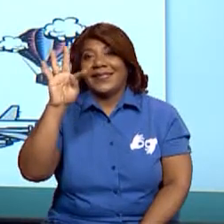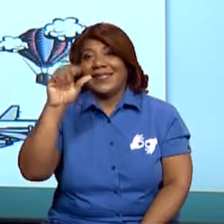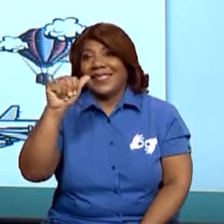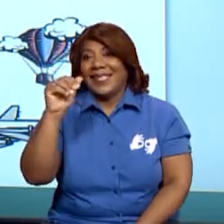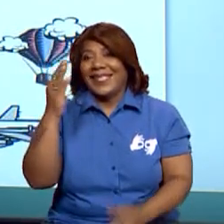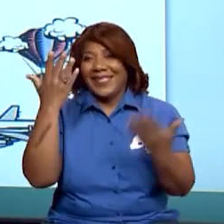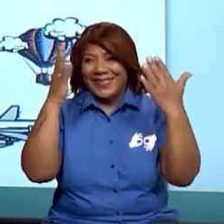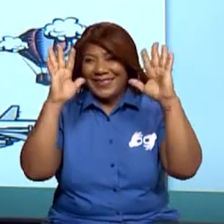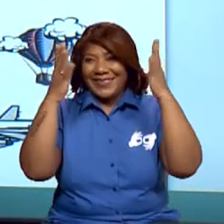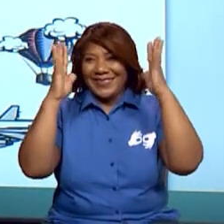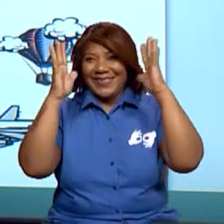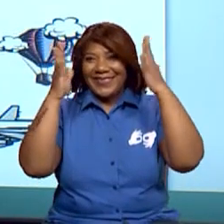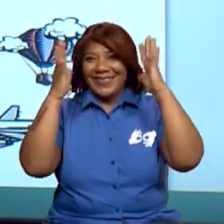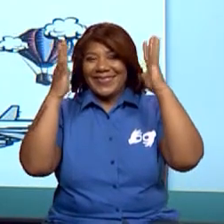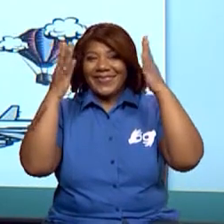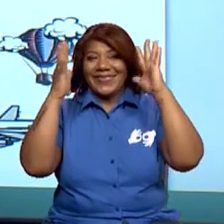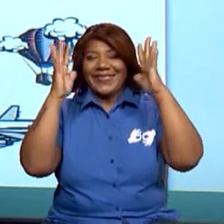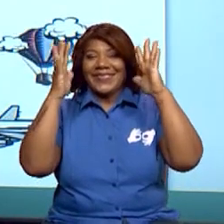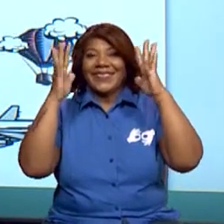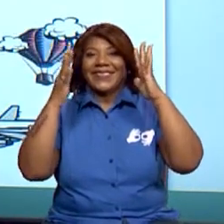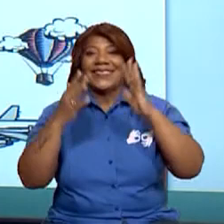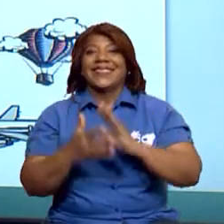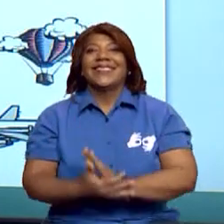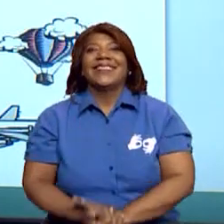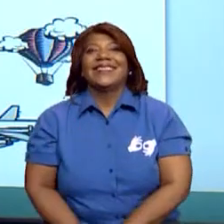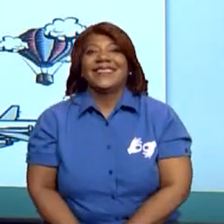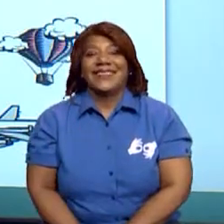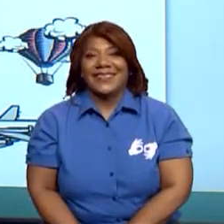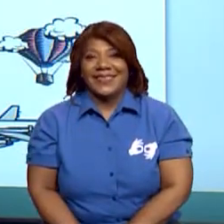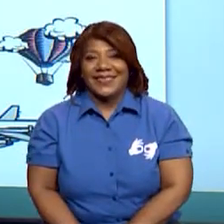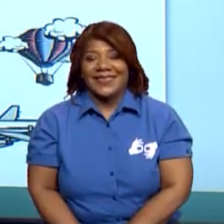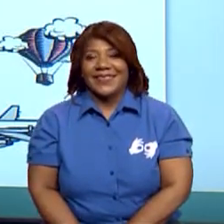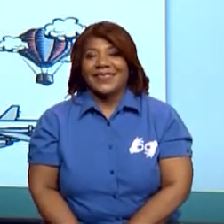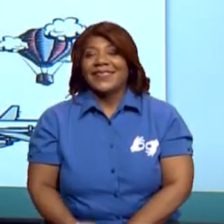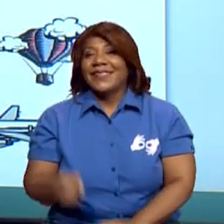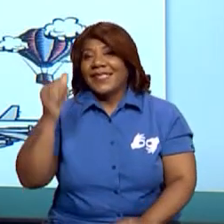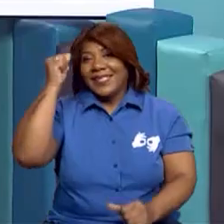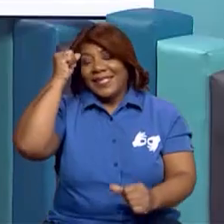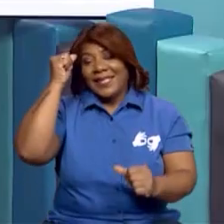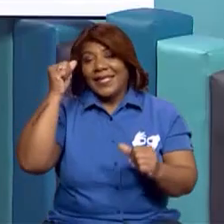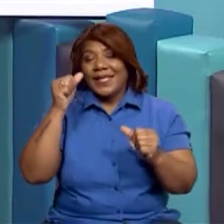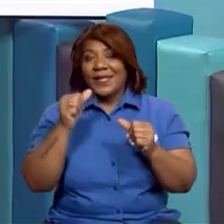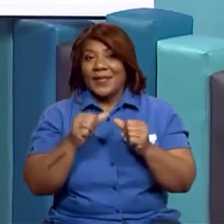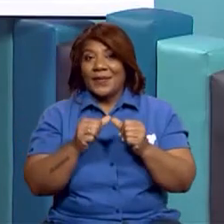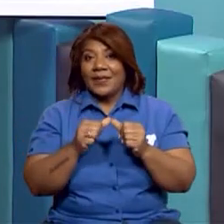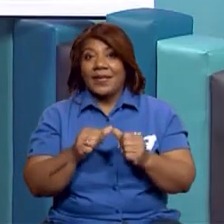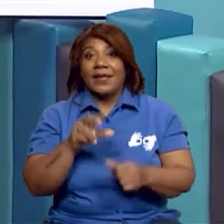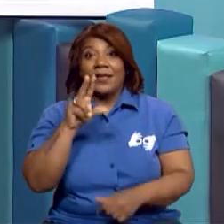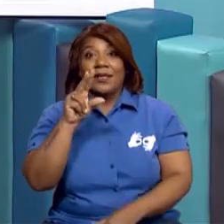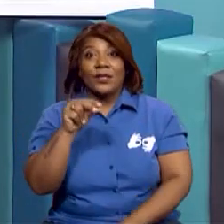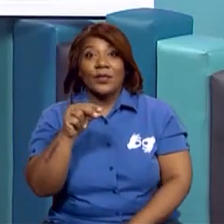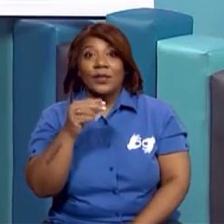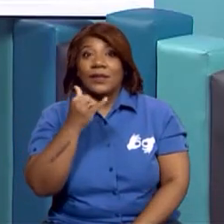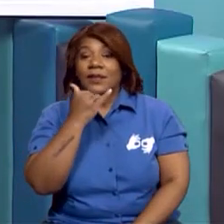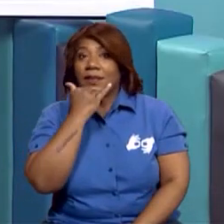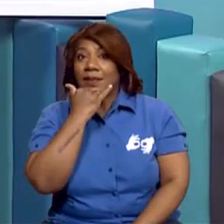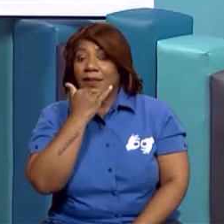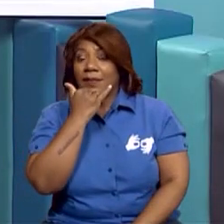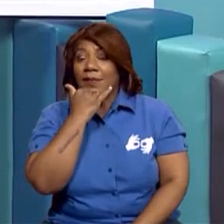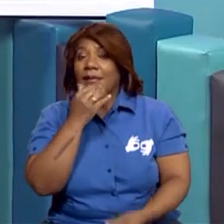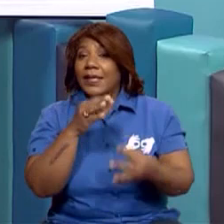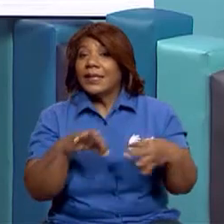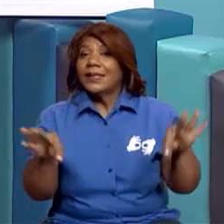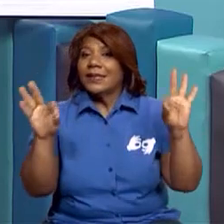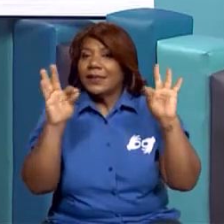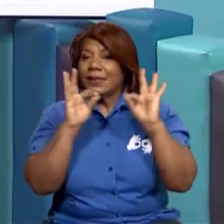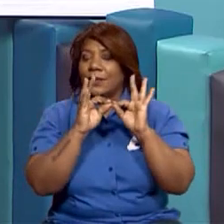Cleta. Muy bien. La encontraste. Excelente. Recuerda que para no equivocarte y saber que ya la encontramos, vamos